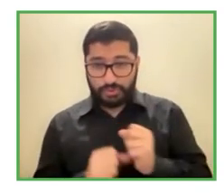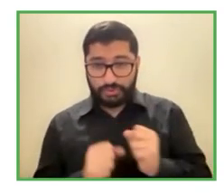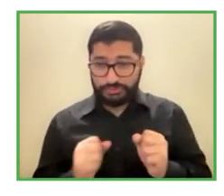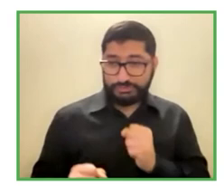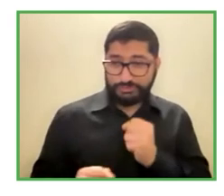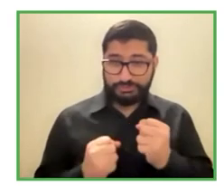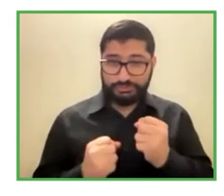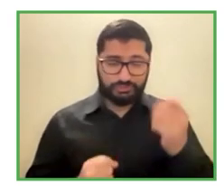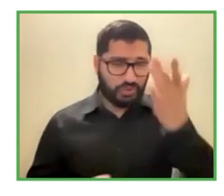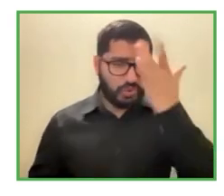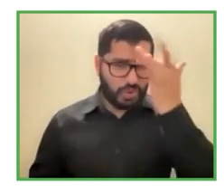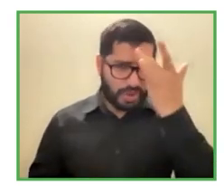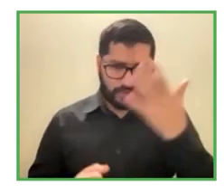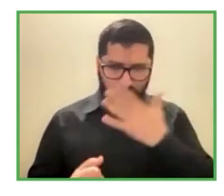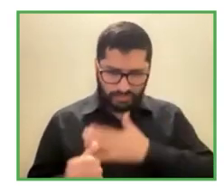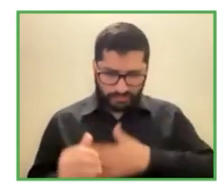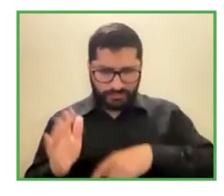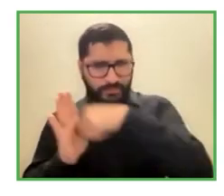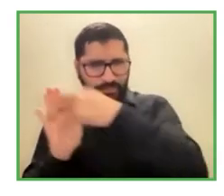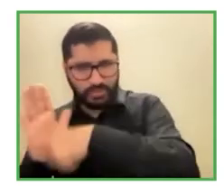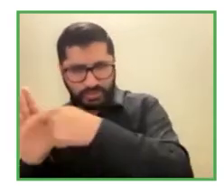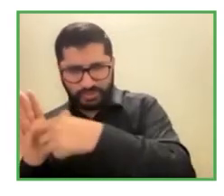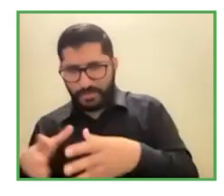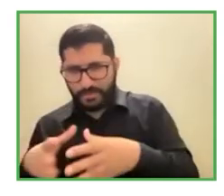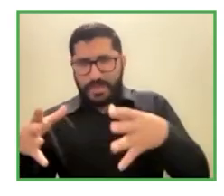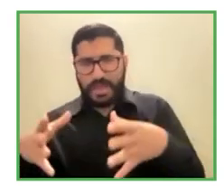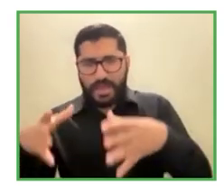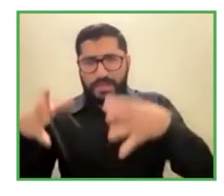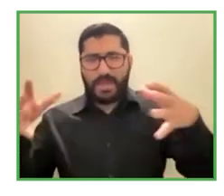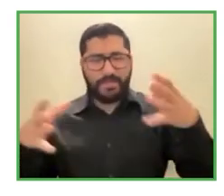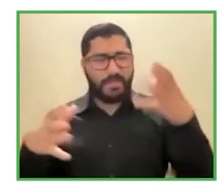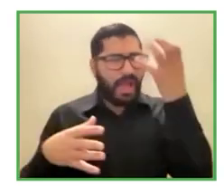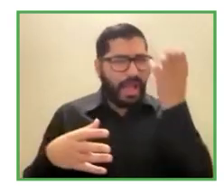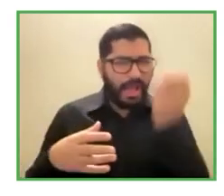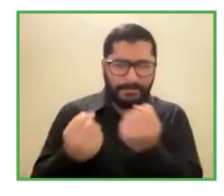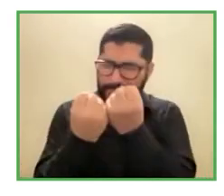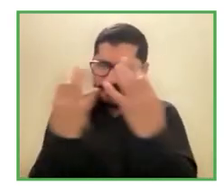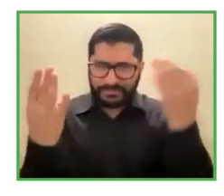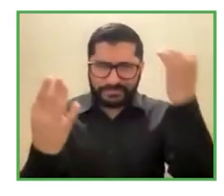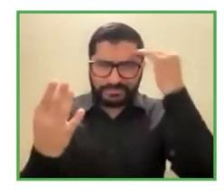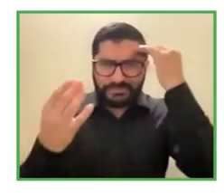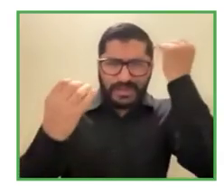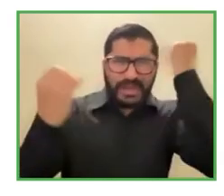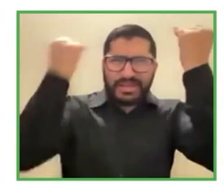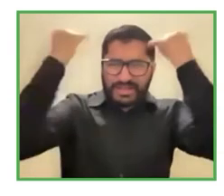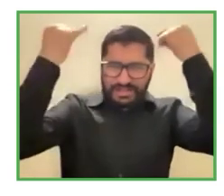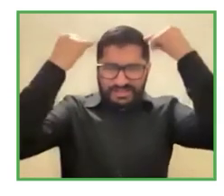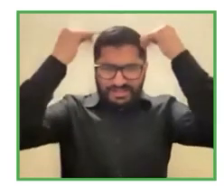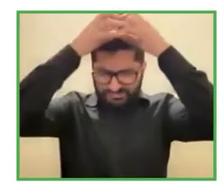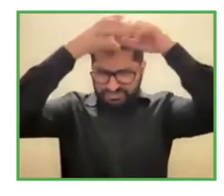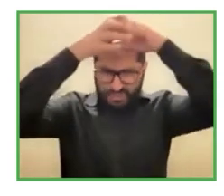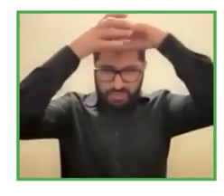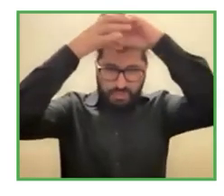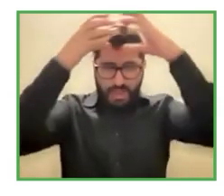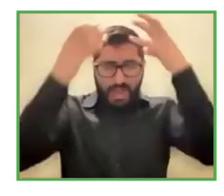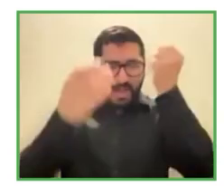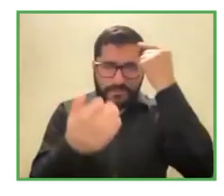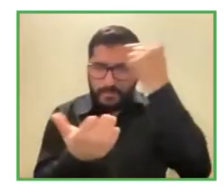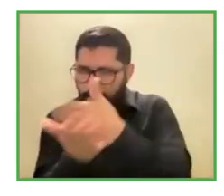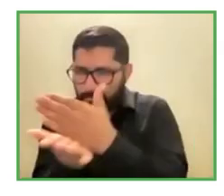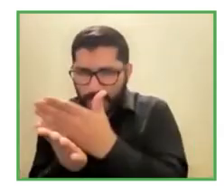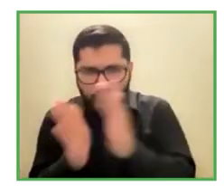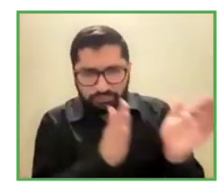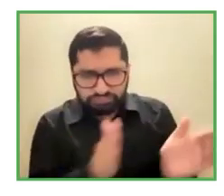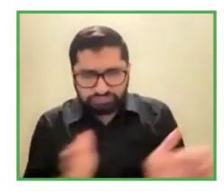inicio teníamos muchas cosas en mente muchos planes y comenzaron realmente muy lento y pensamos